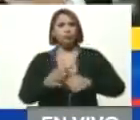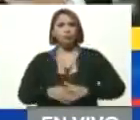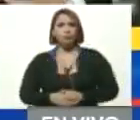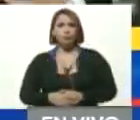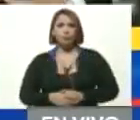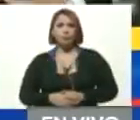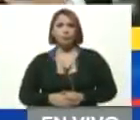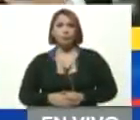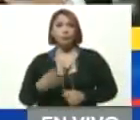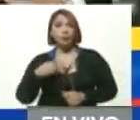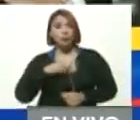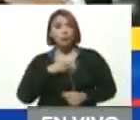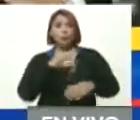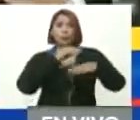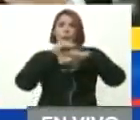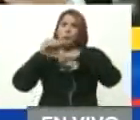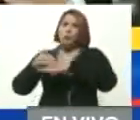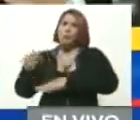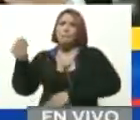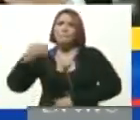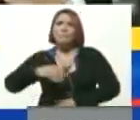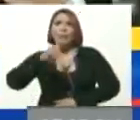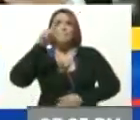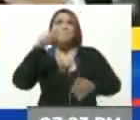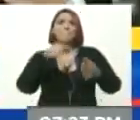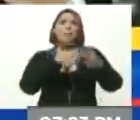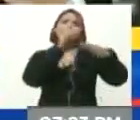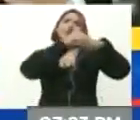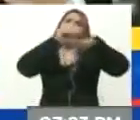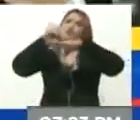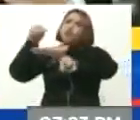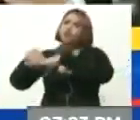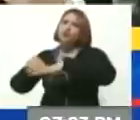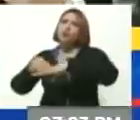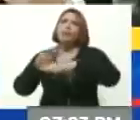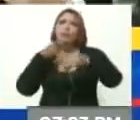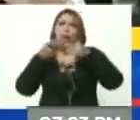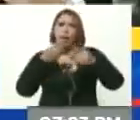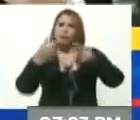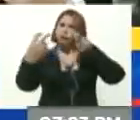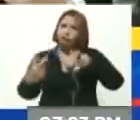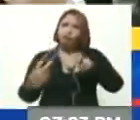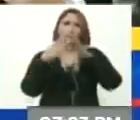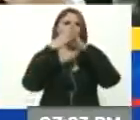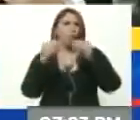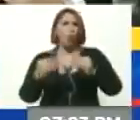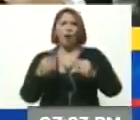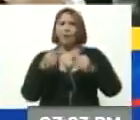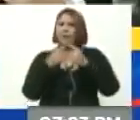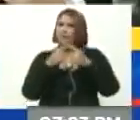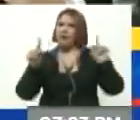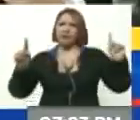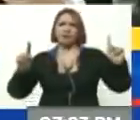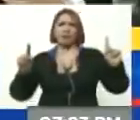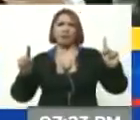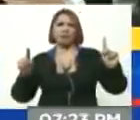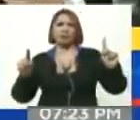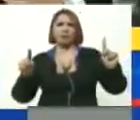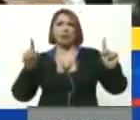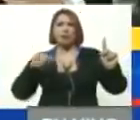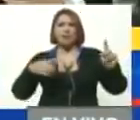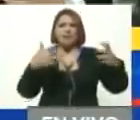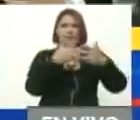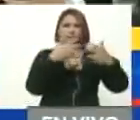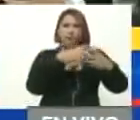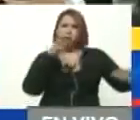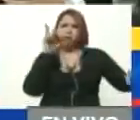He hecho más de mil llamados al diálogo en todas las coyunturas. En la guarimba y